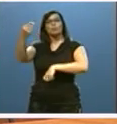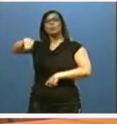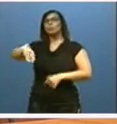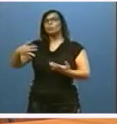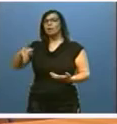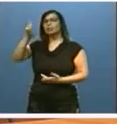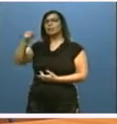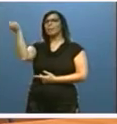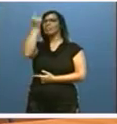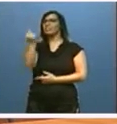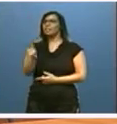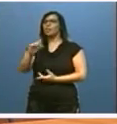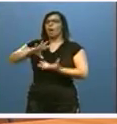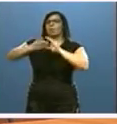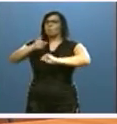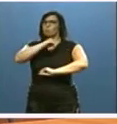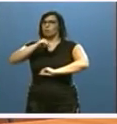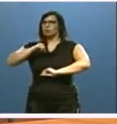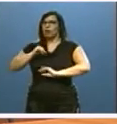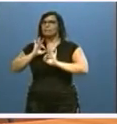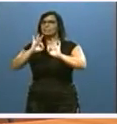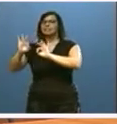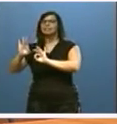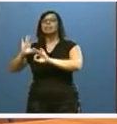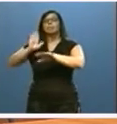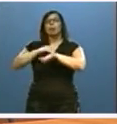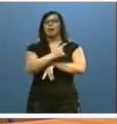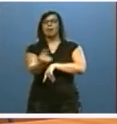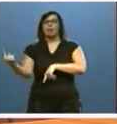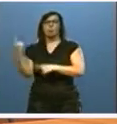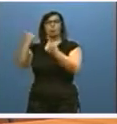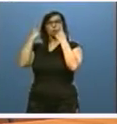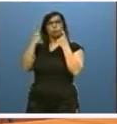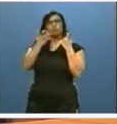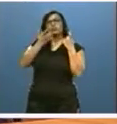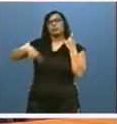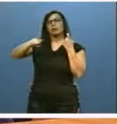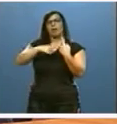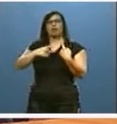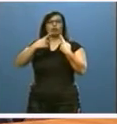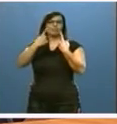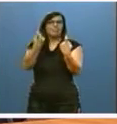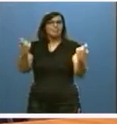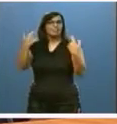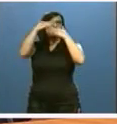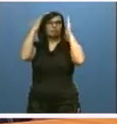ordena un diseño personalizado de formación para cada uno de los alumnos con necesidades de atención individual.